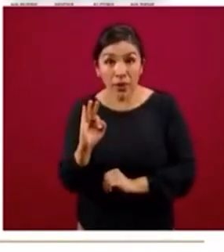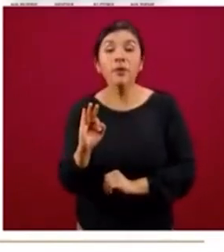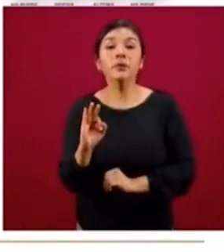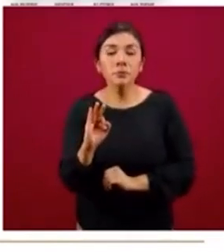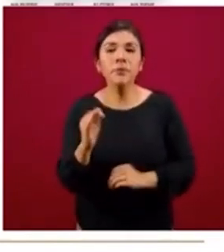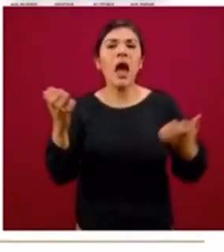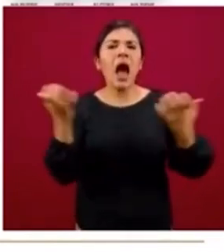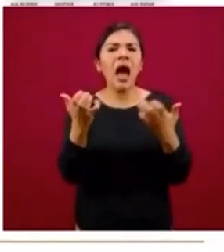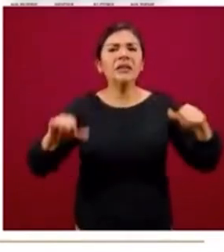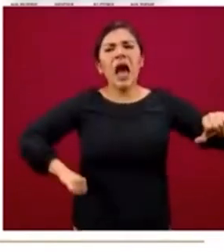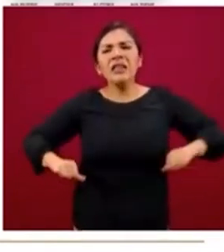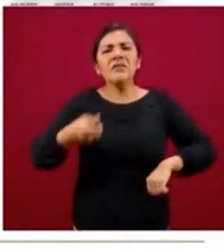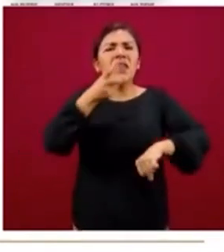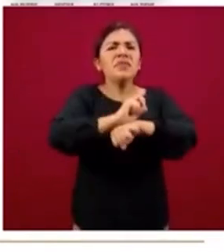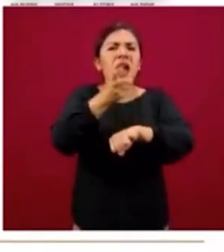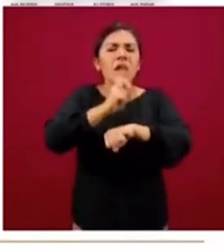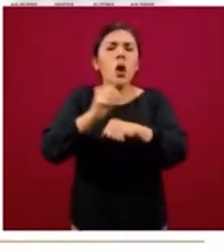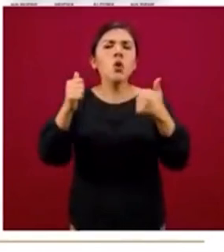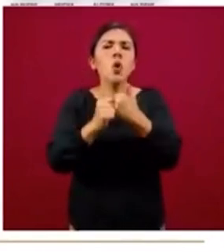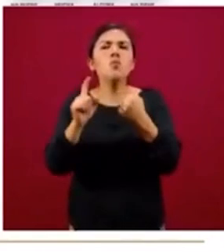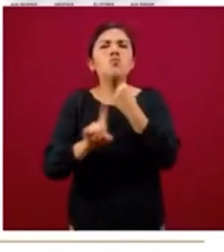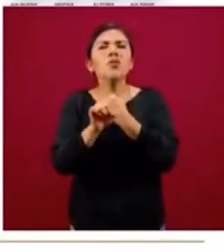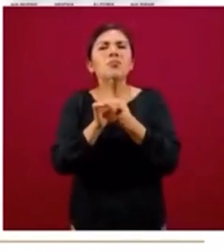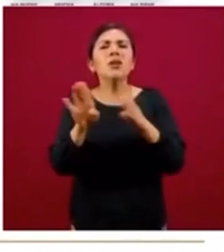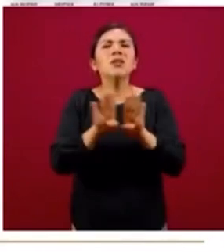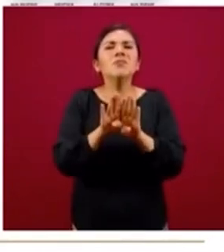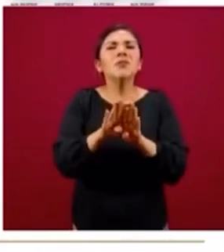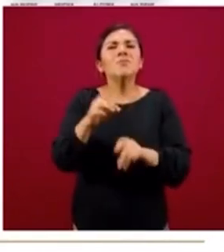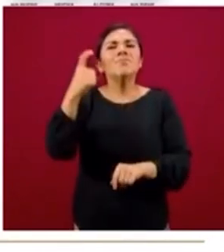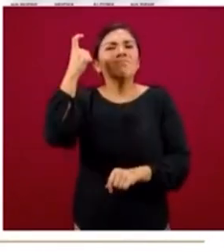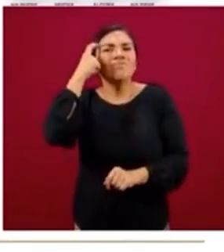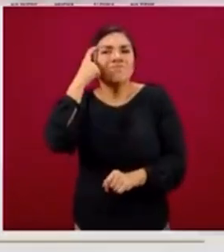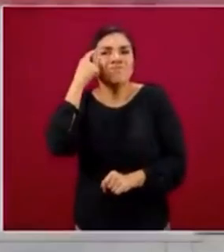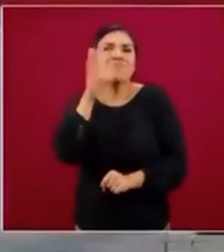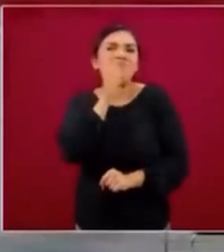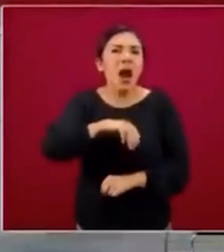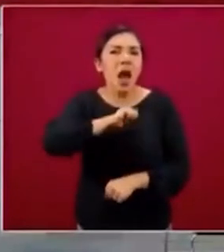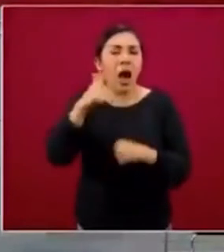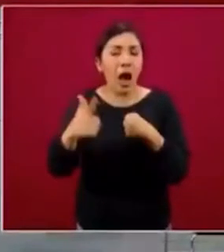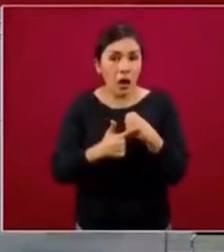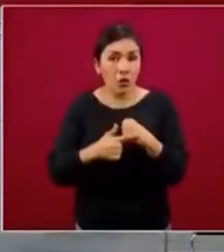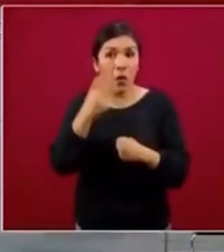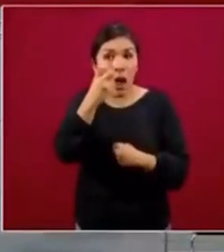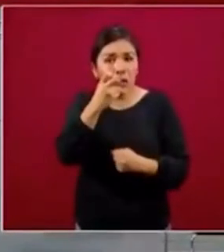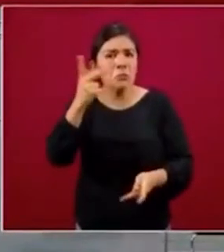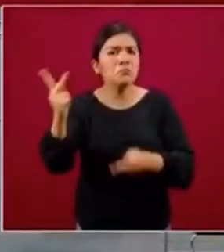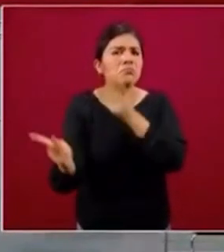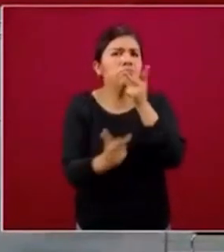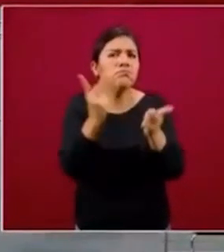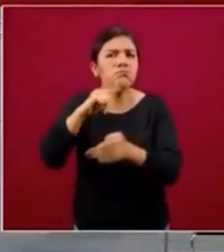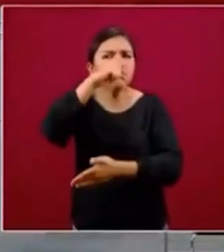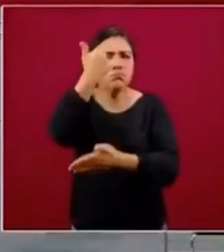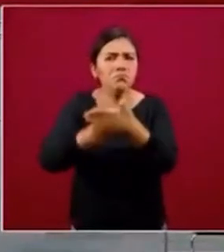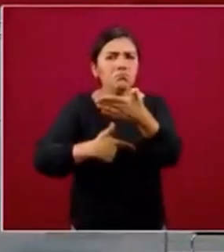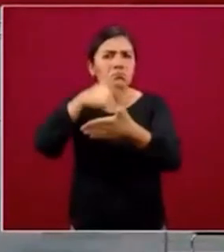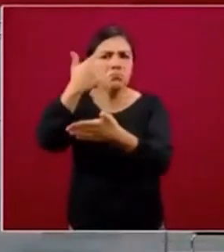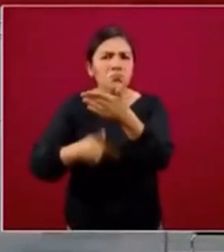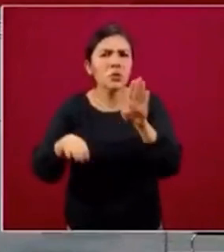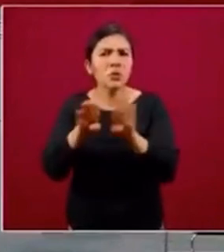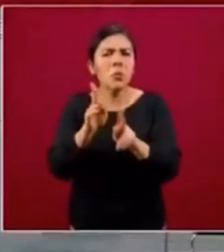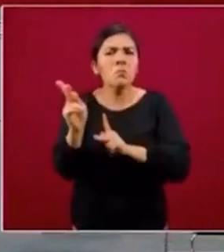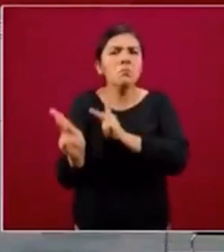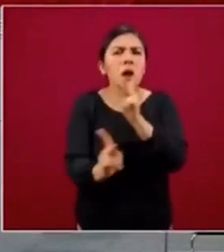Realizar actividades diarias por problemas emocionales o mentales. Y ese les hace estos cuatro